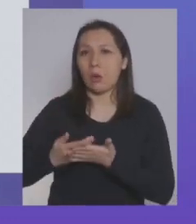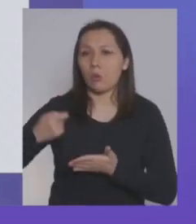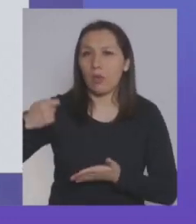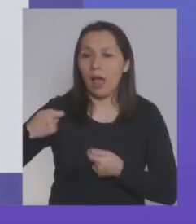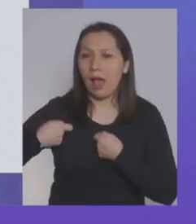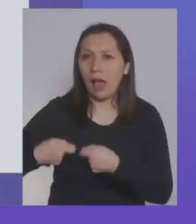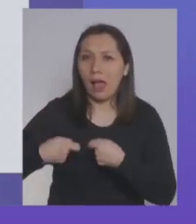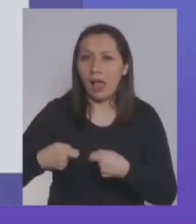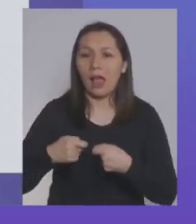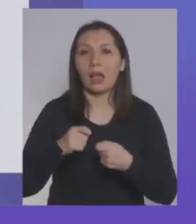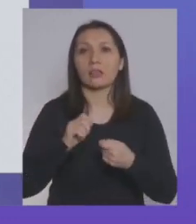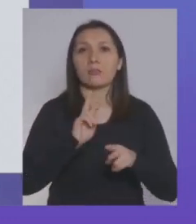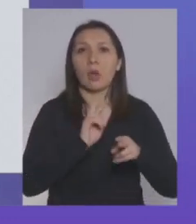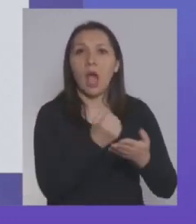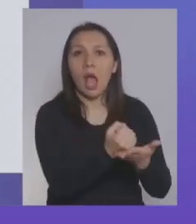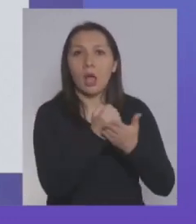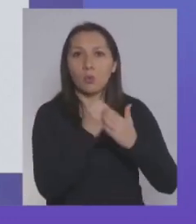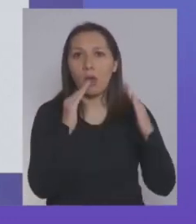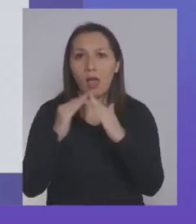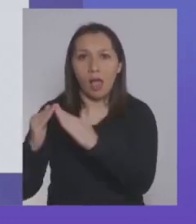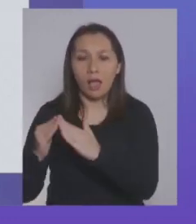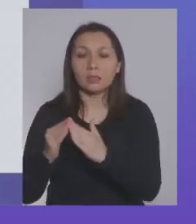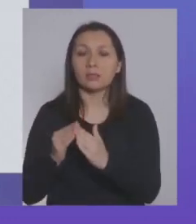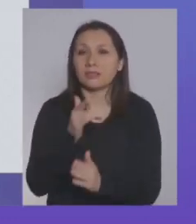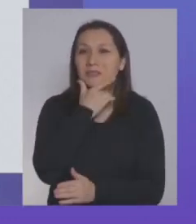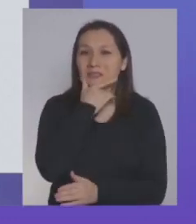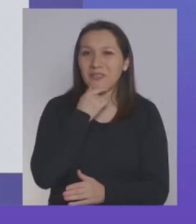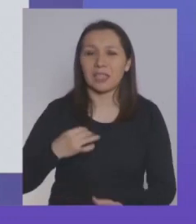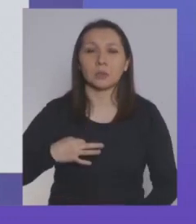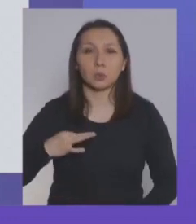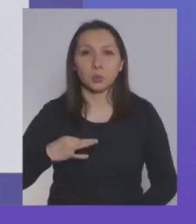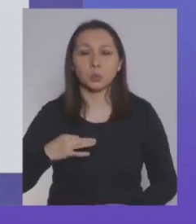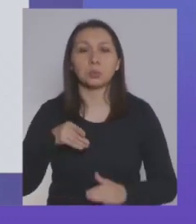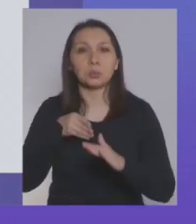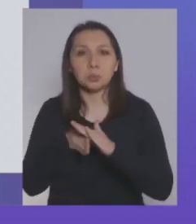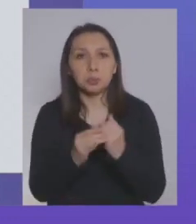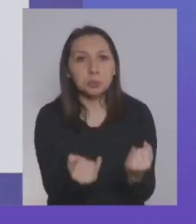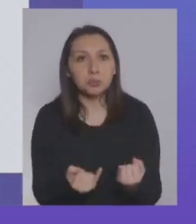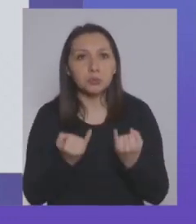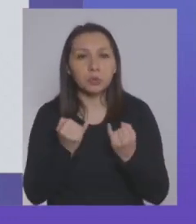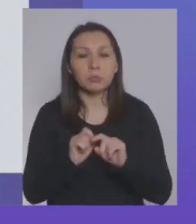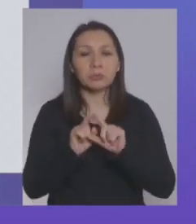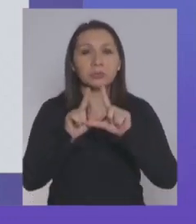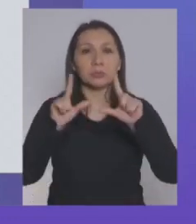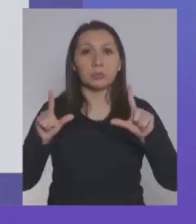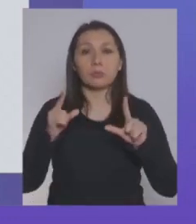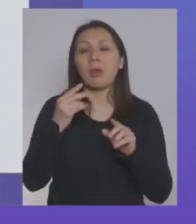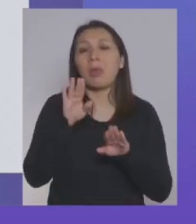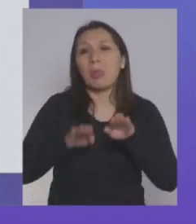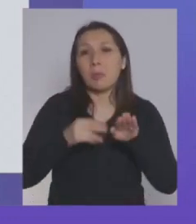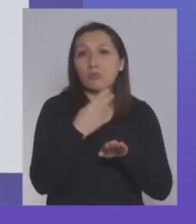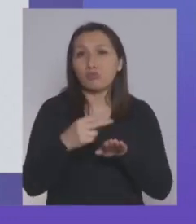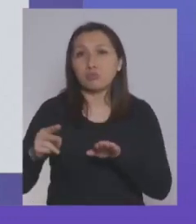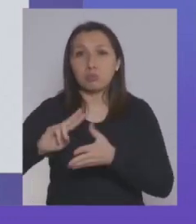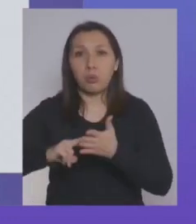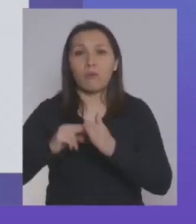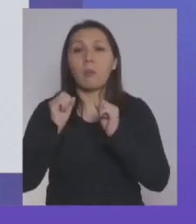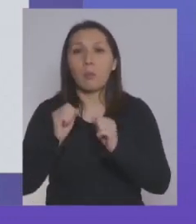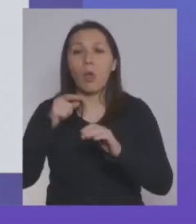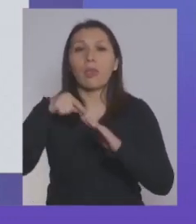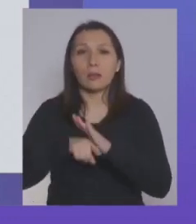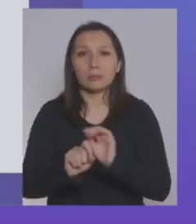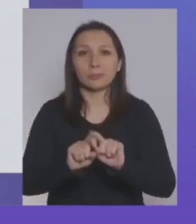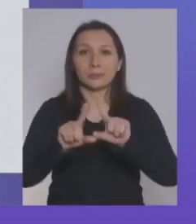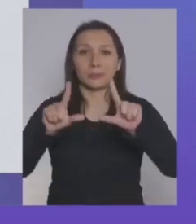costo, acceder a soluciones habitacionales, es decir, fácil, ciudadana, accesible, para que las personas según su problema puedan ingresar.